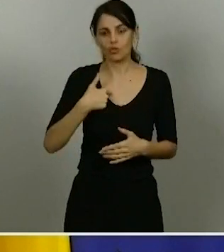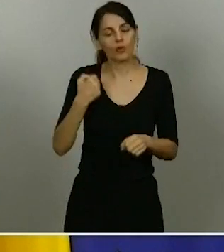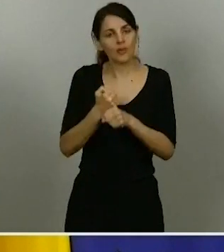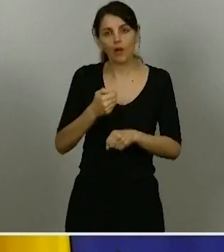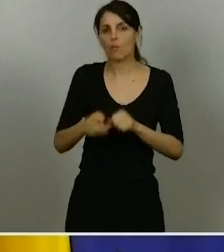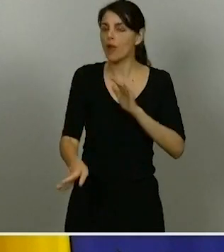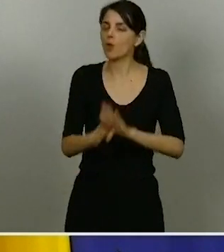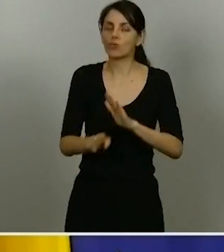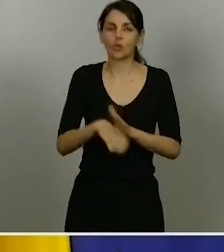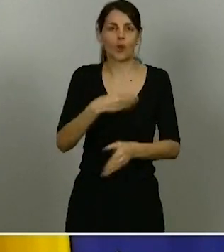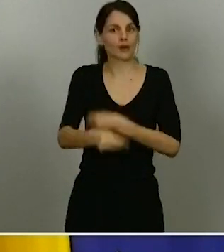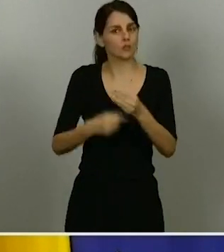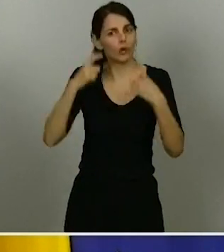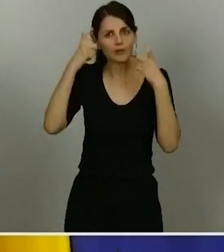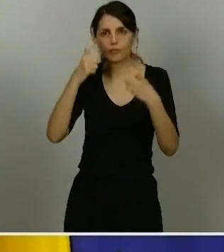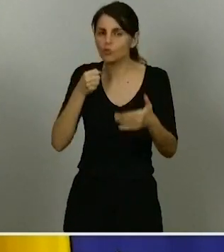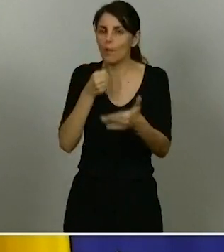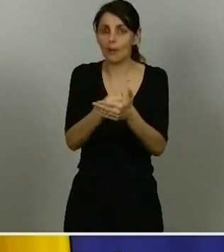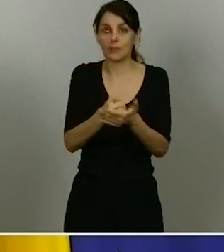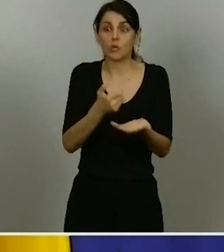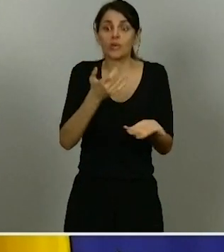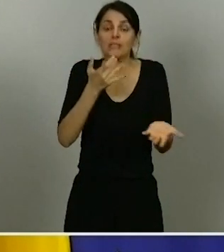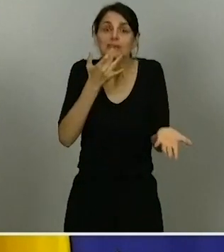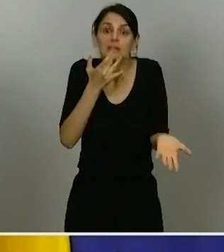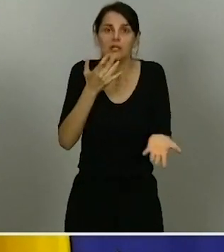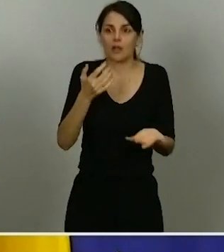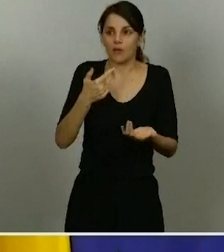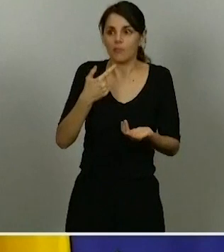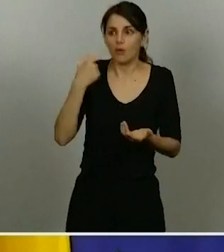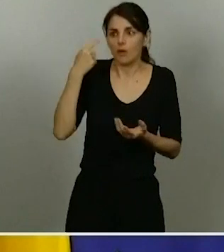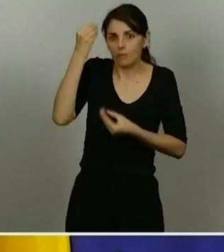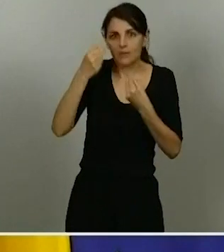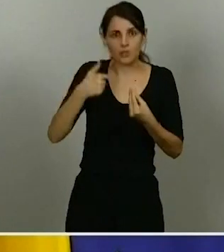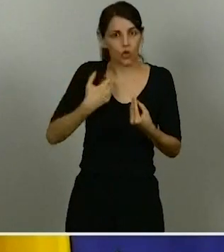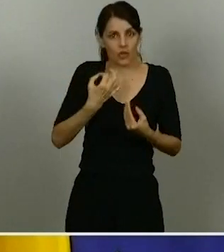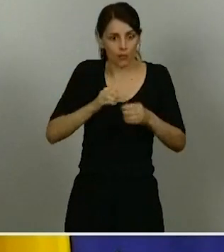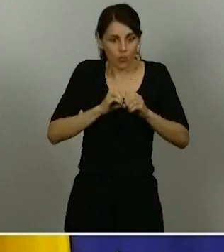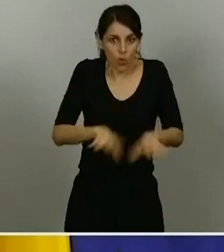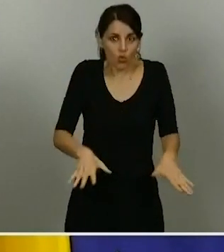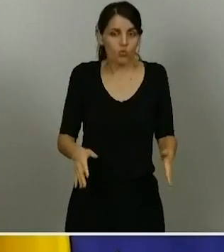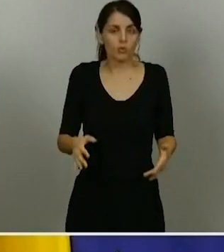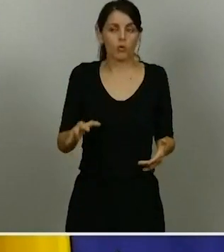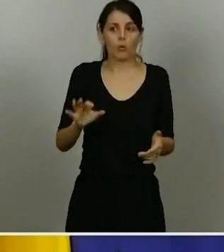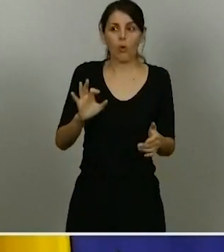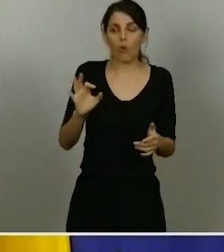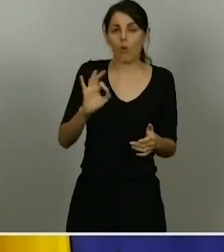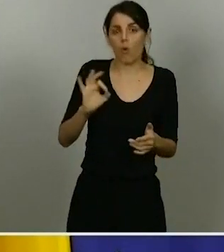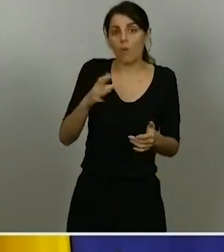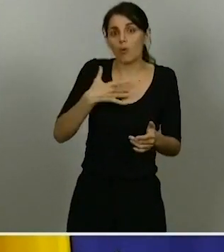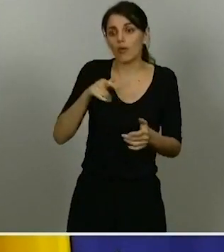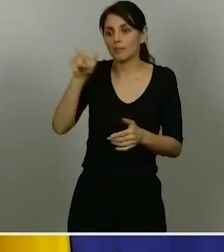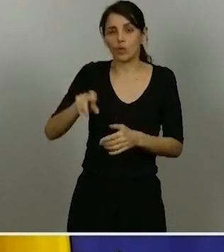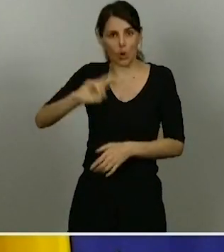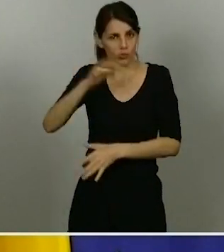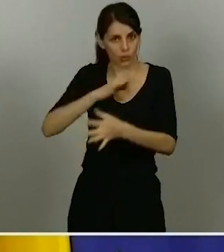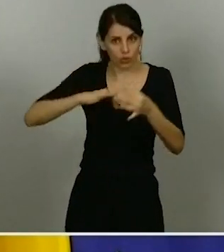Si se considera que debo dejarlo y alguien tiene que tomar la decisión de poner a otra persona en mi lugar, yo